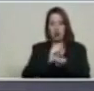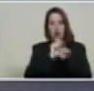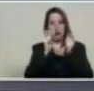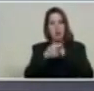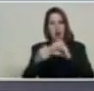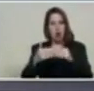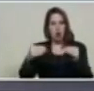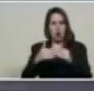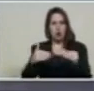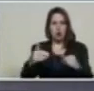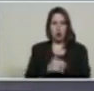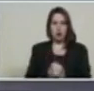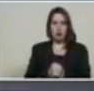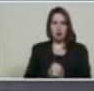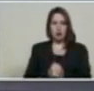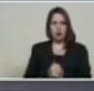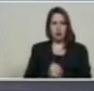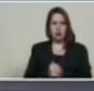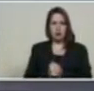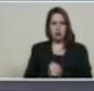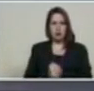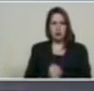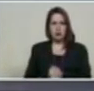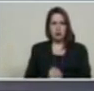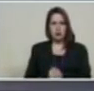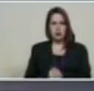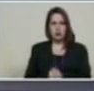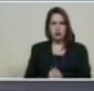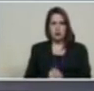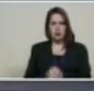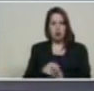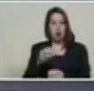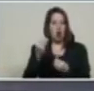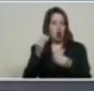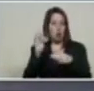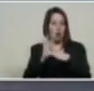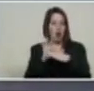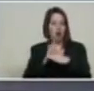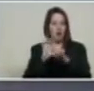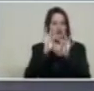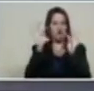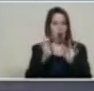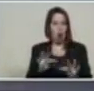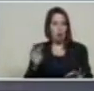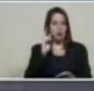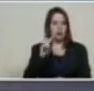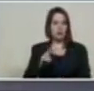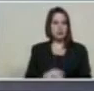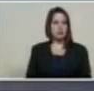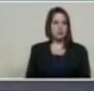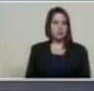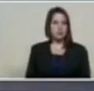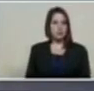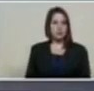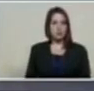garantiza su usabilidad en la siguiente forma Castro Soteldo usabilidad